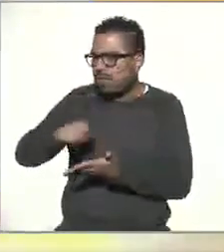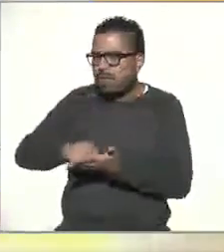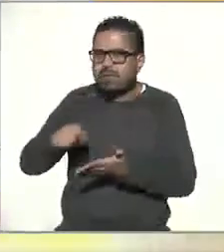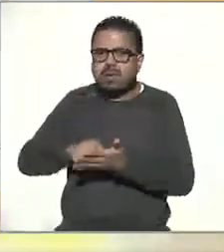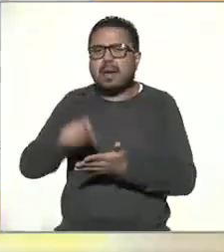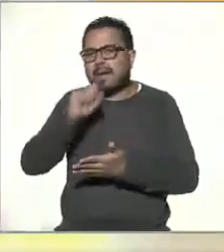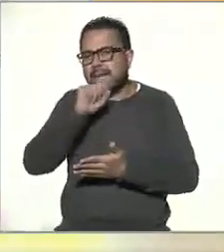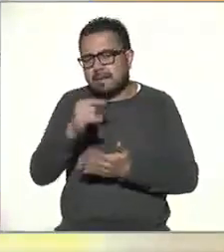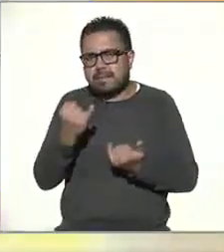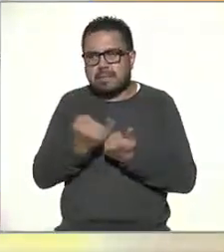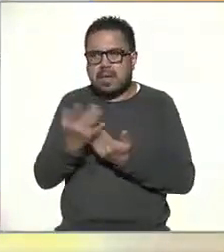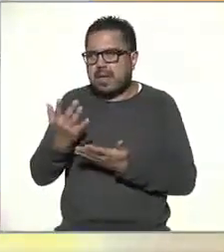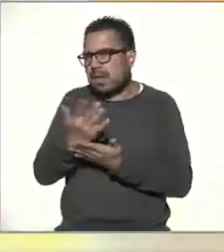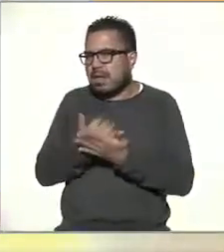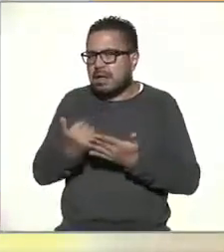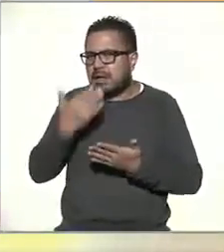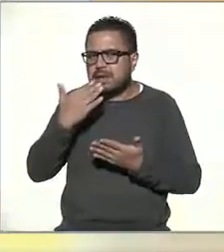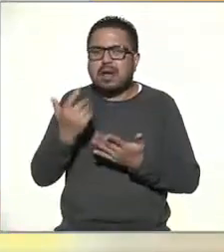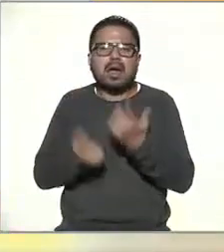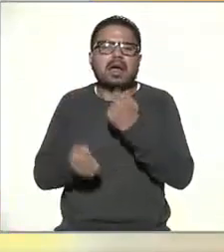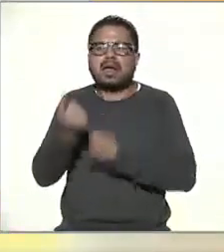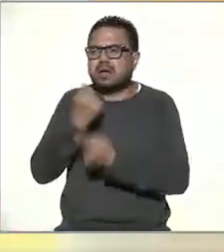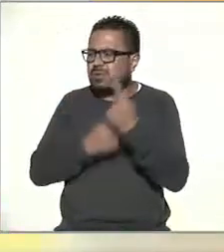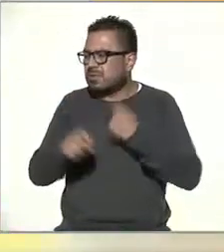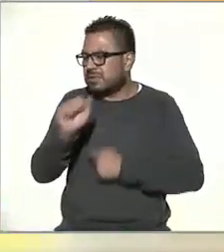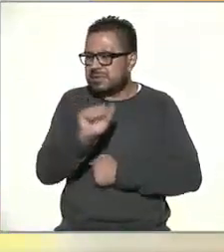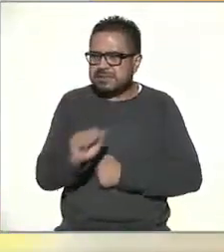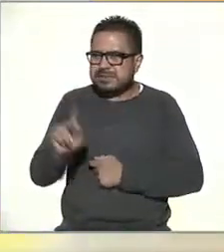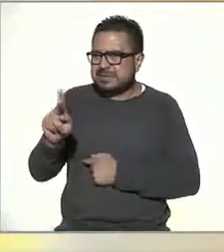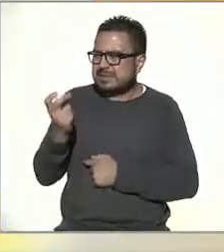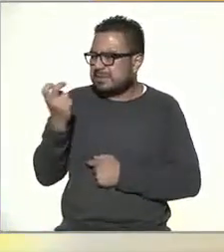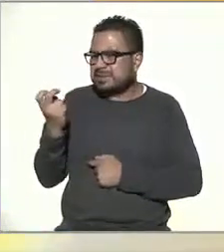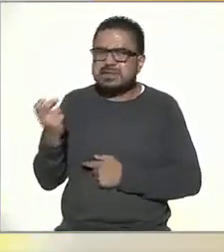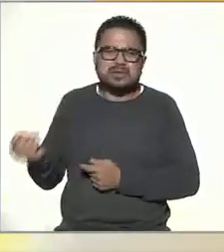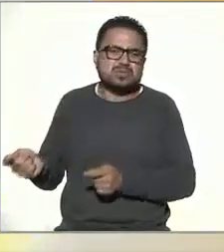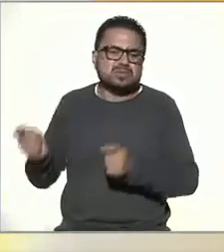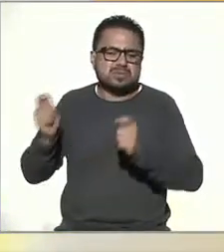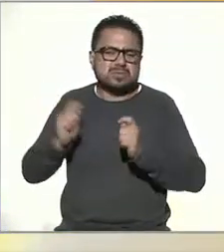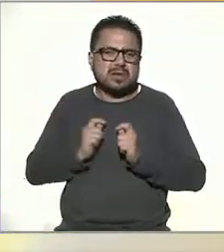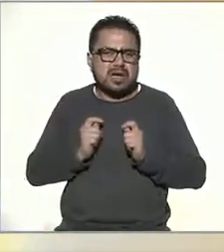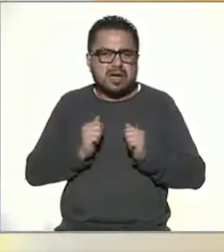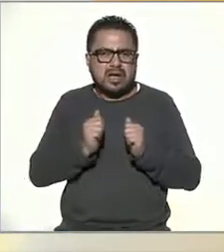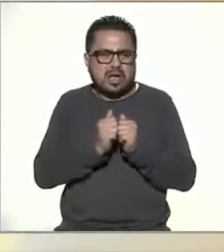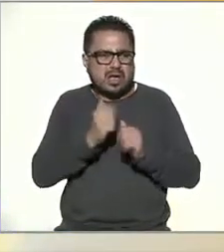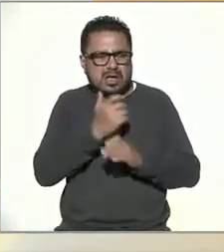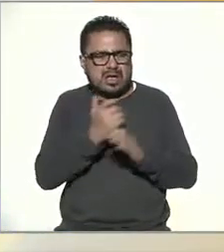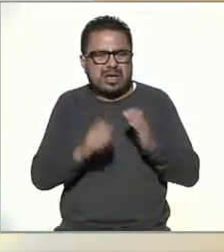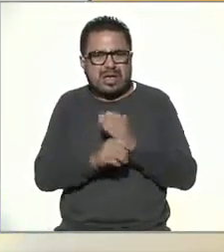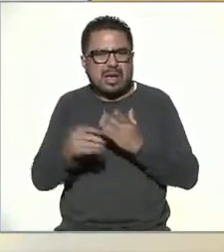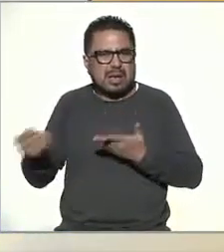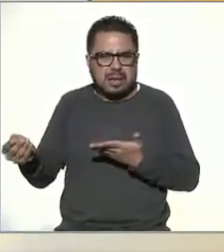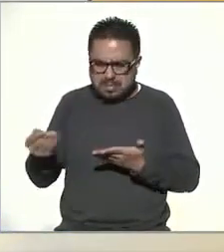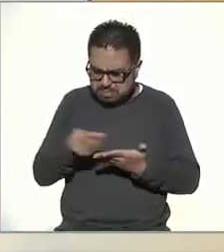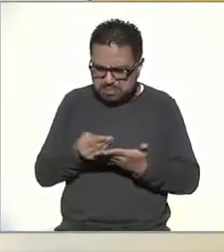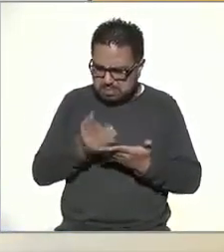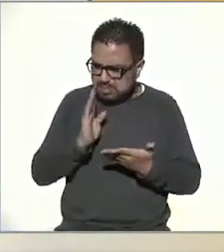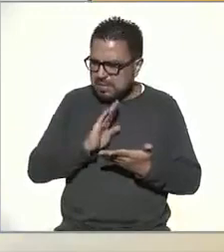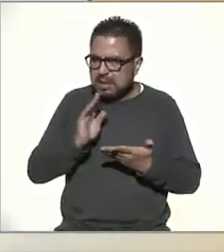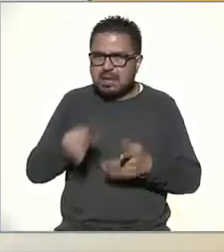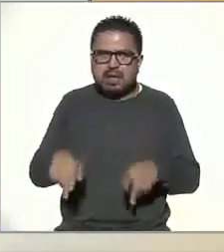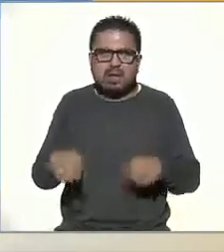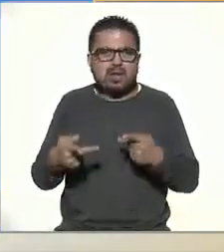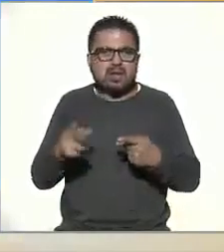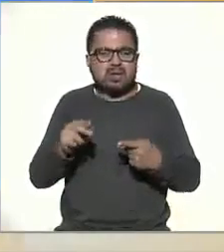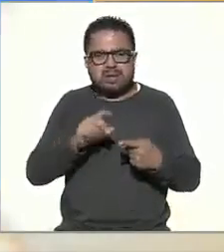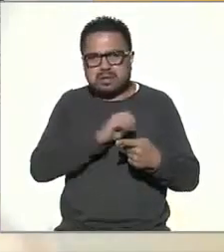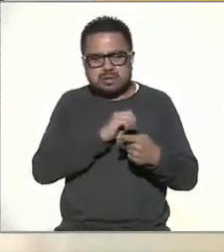tengan una garantía algunas plataformas de estas inclusive nos dan una garantía si el producto llega mal en mal estado si el vendedor no